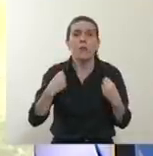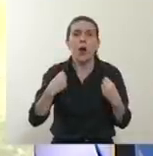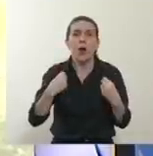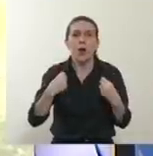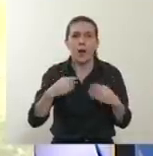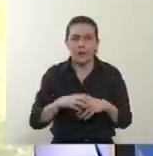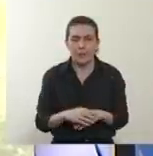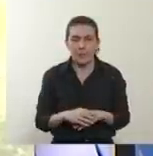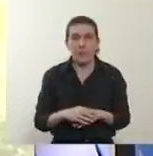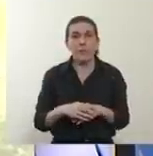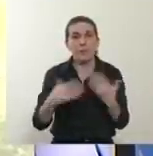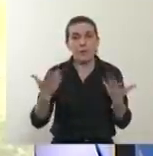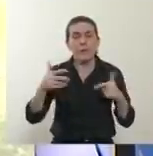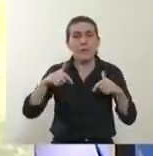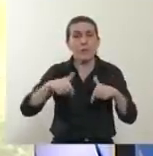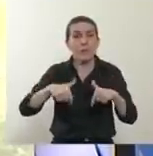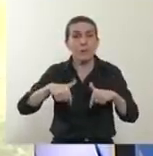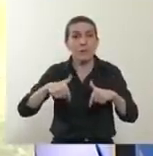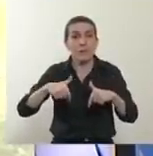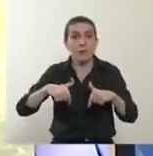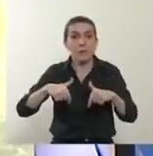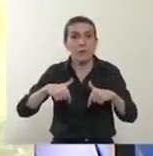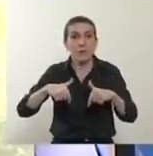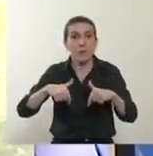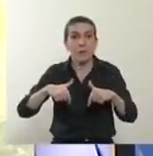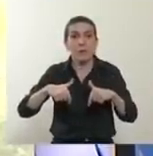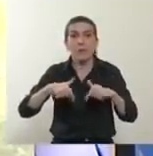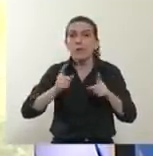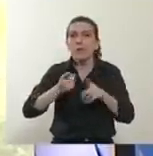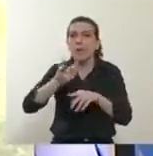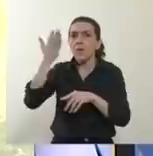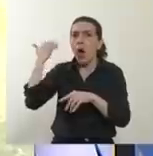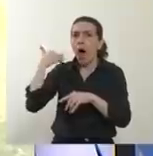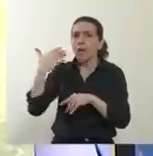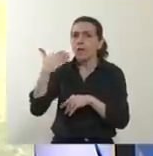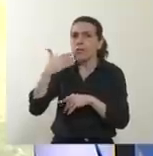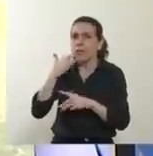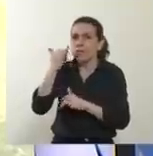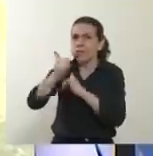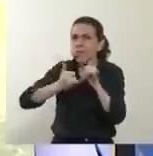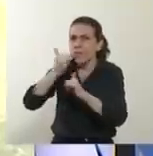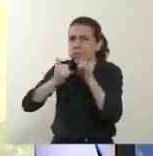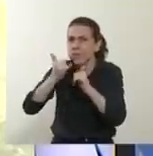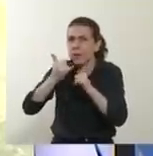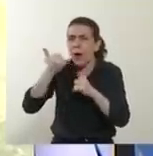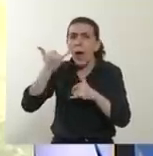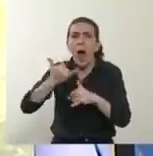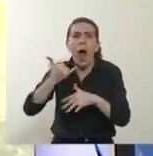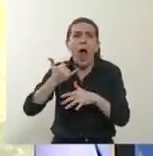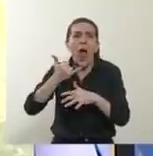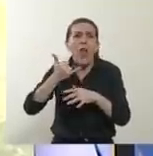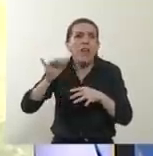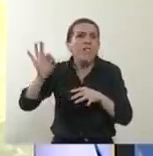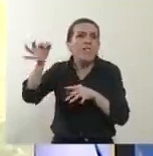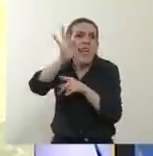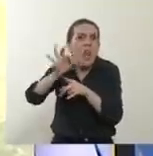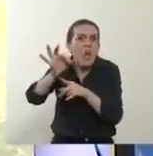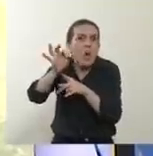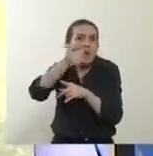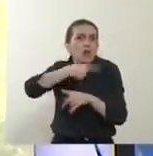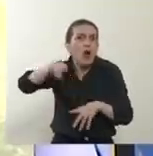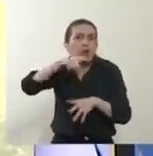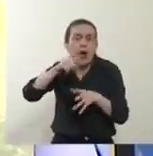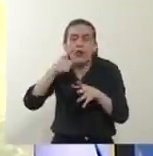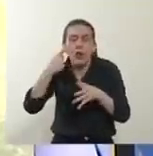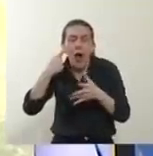Porque estamos como les dije al comienzo, estamos enfrentando a un enemigo invisible y